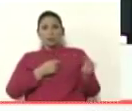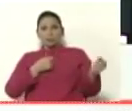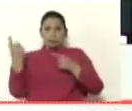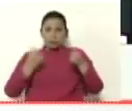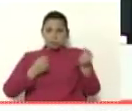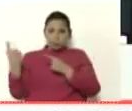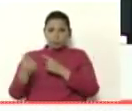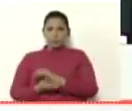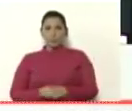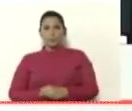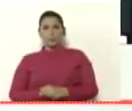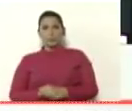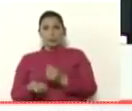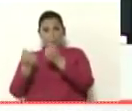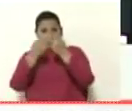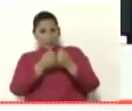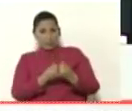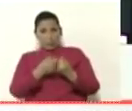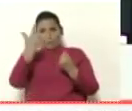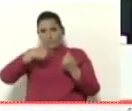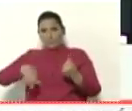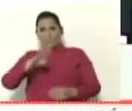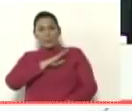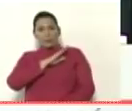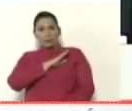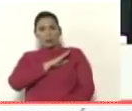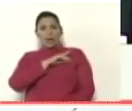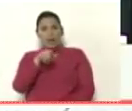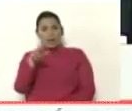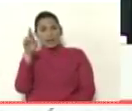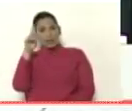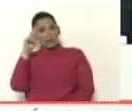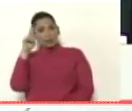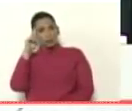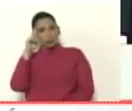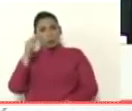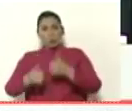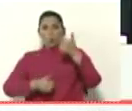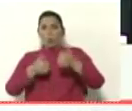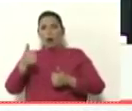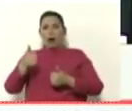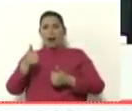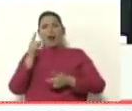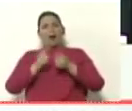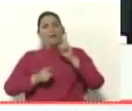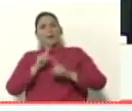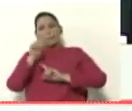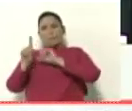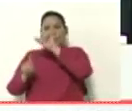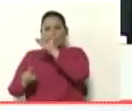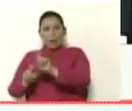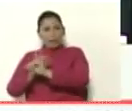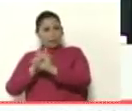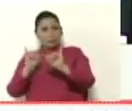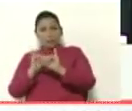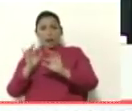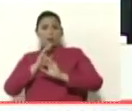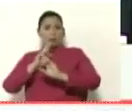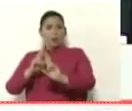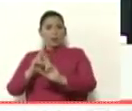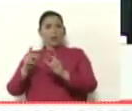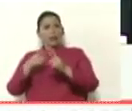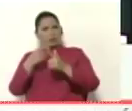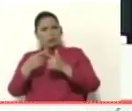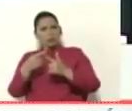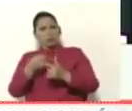a cuentas personales y esa es la razón por la cual muchas veces nos preguntamos, pero ya tenemos la respuesta, ustedes podrían